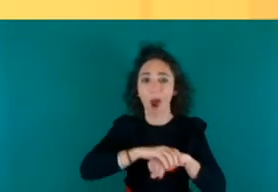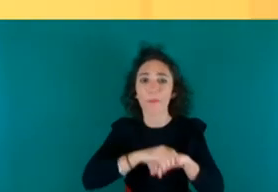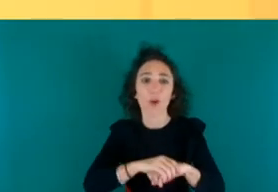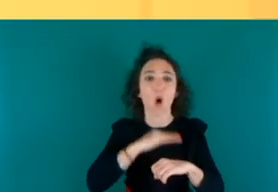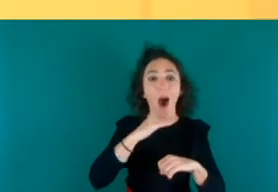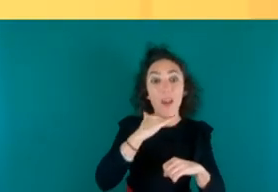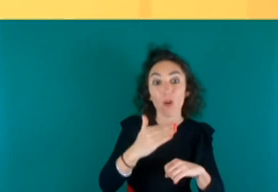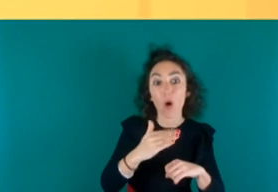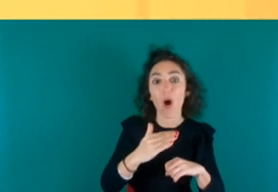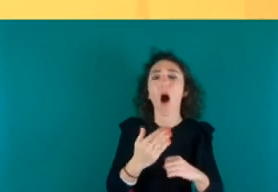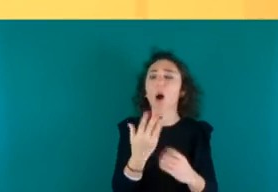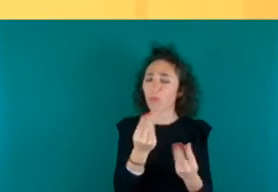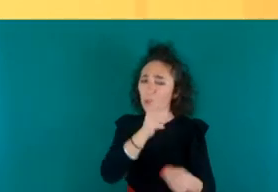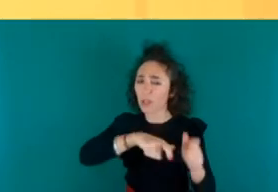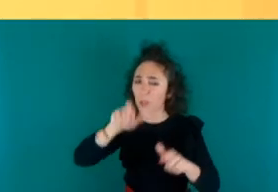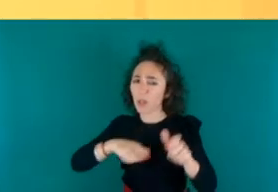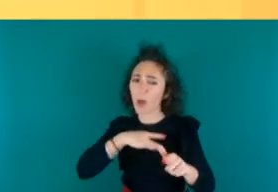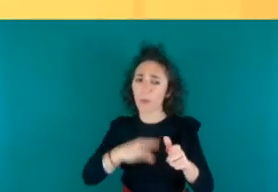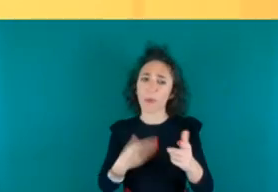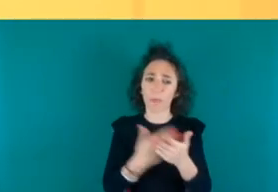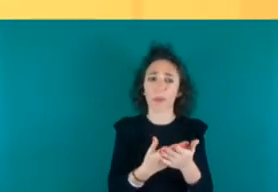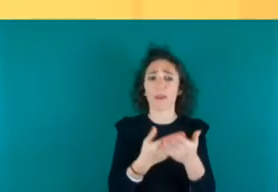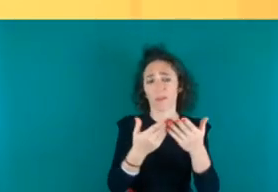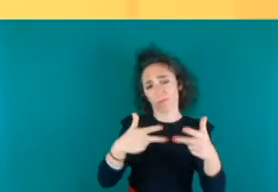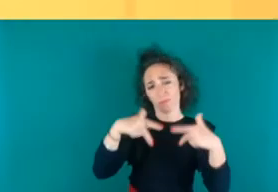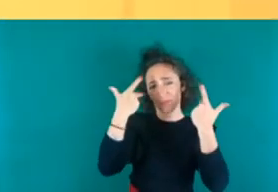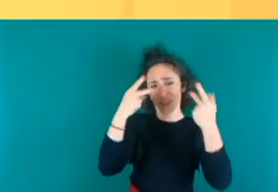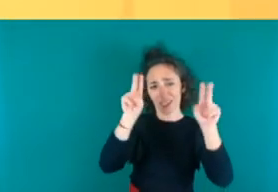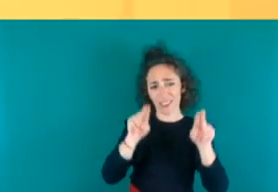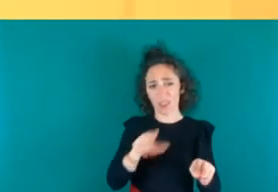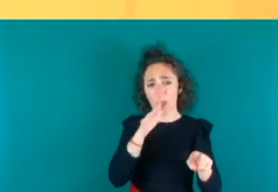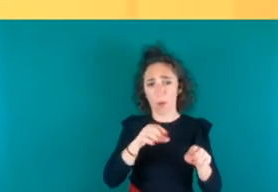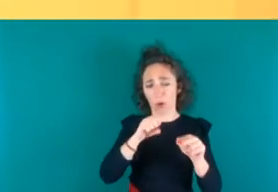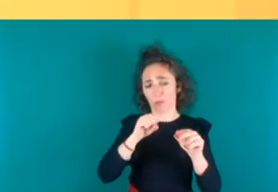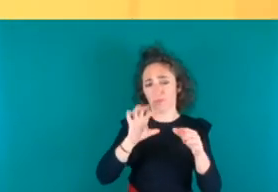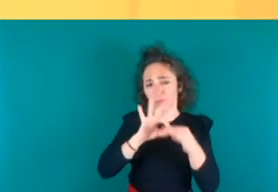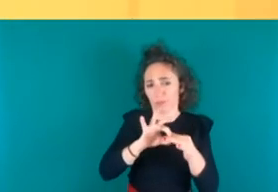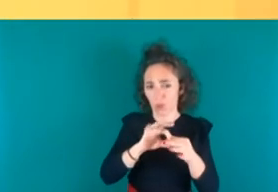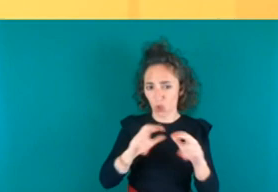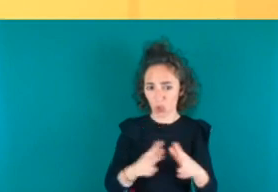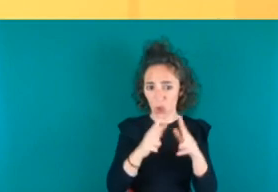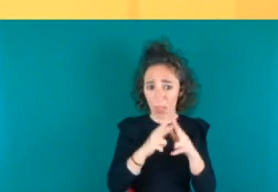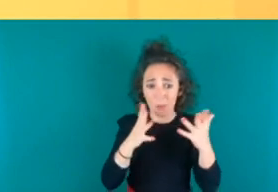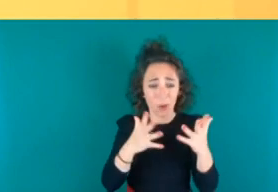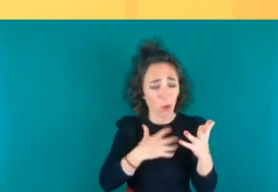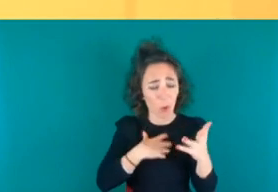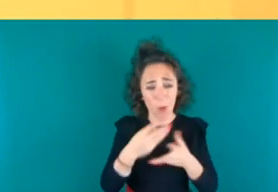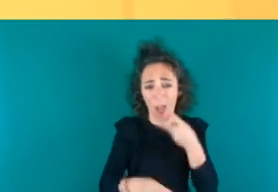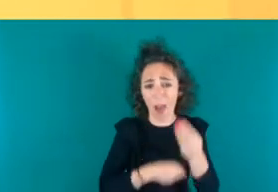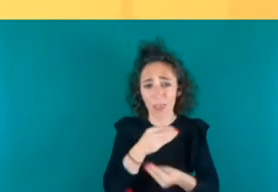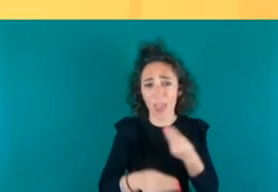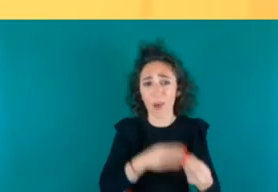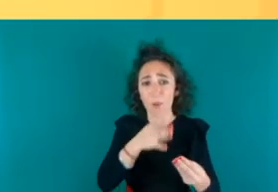para poder solicitar el permiso de residencia por arraigo social sin embargo no lo pueden hacer porque no pueden acceder a los